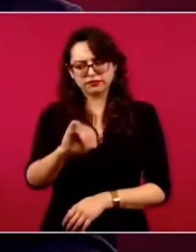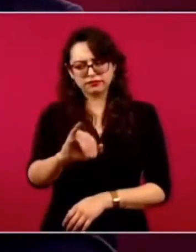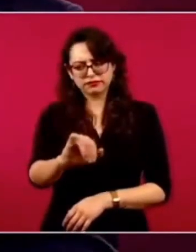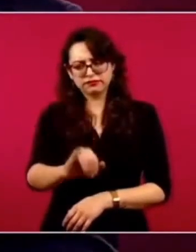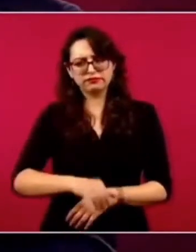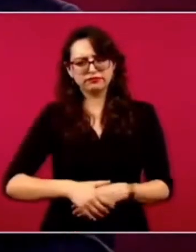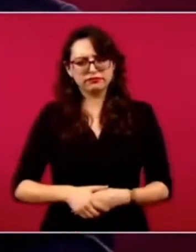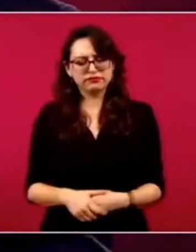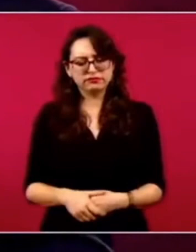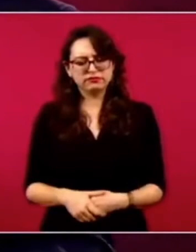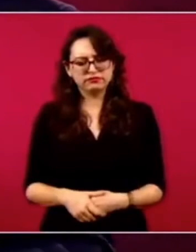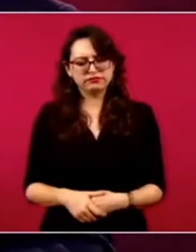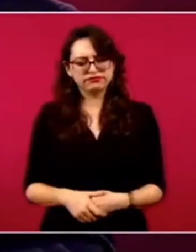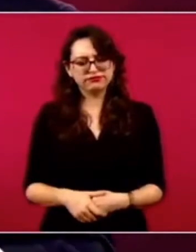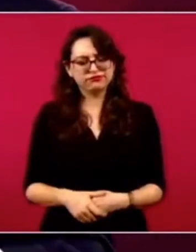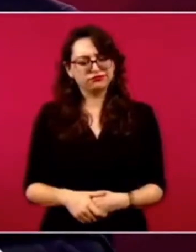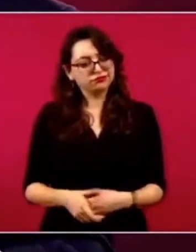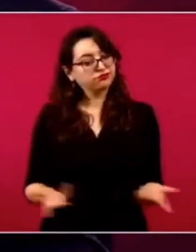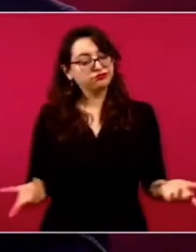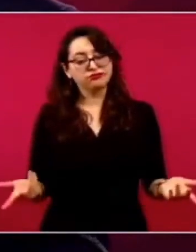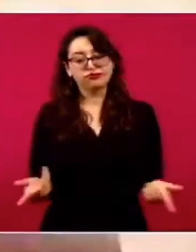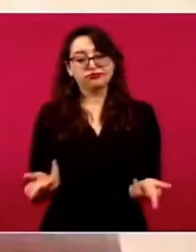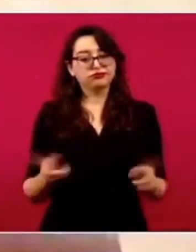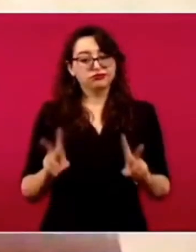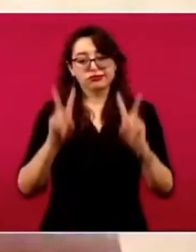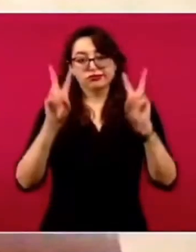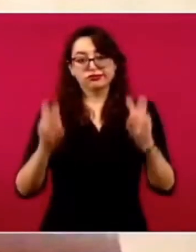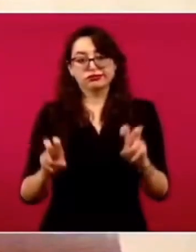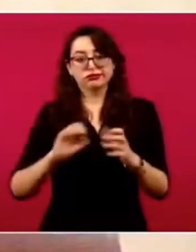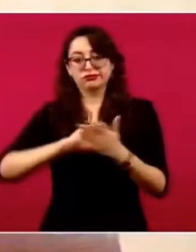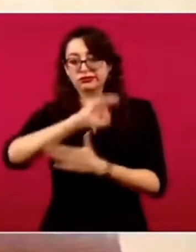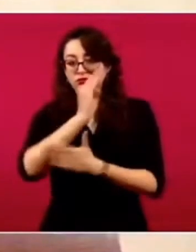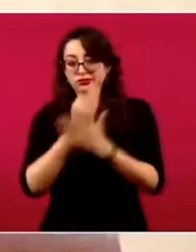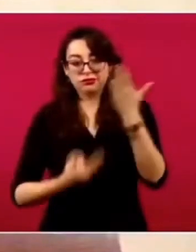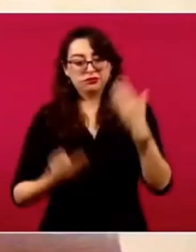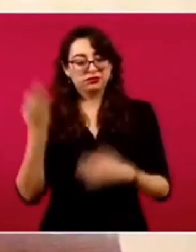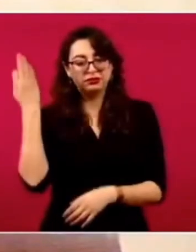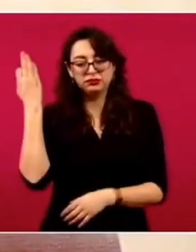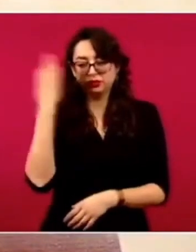todo lo de las facturas falsas, que sí